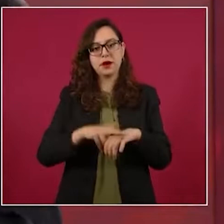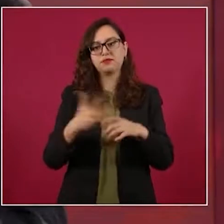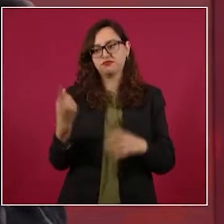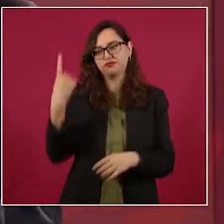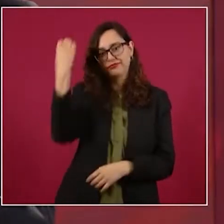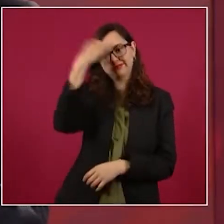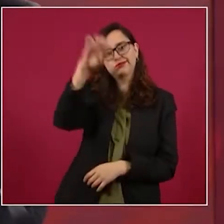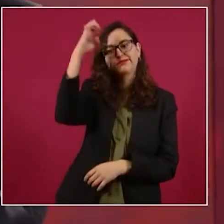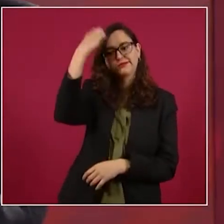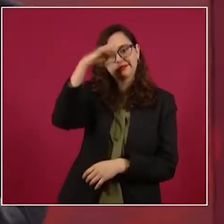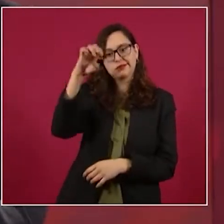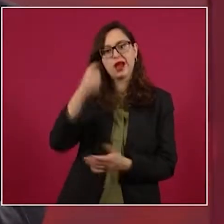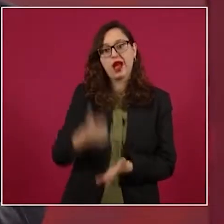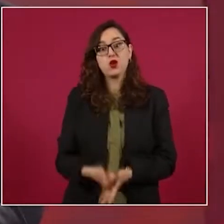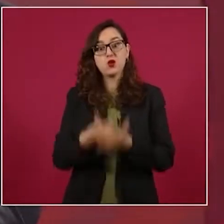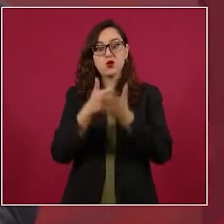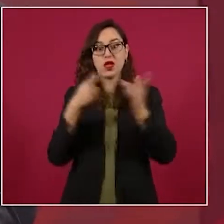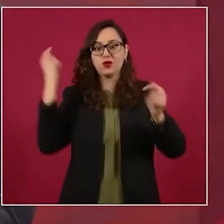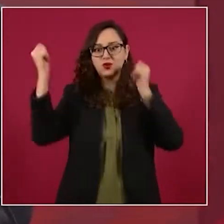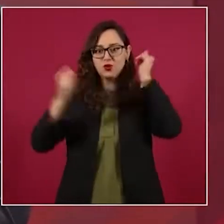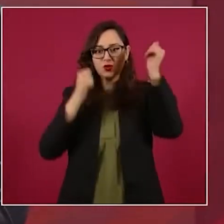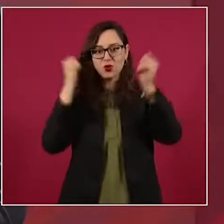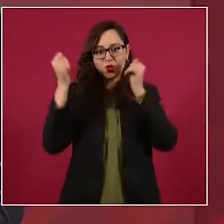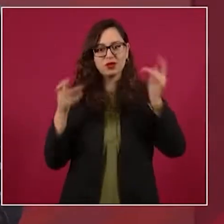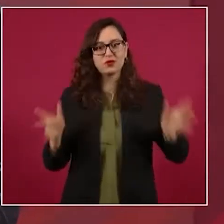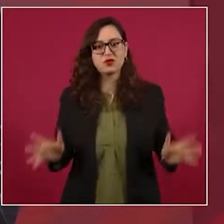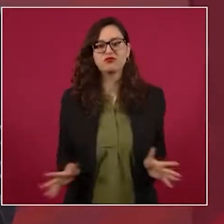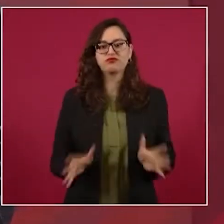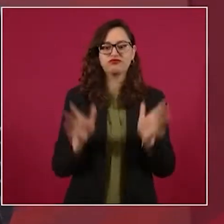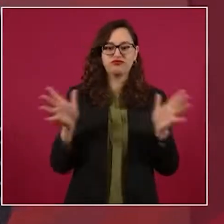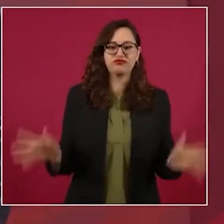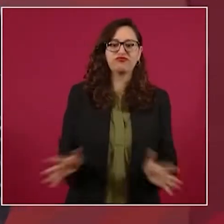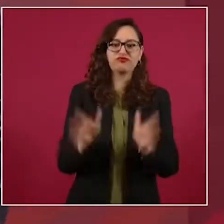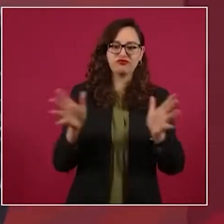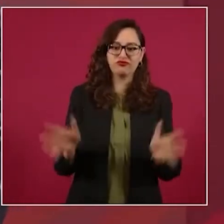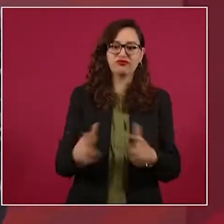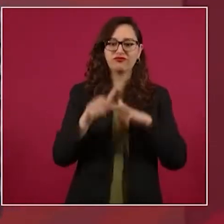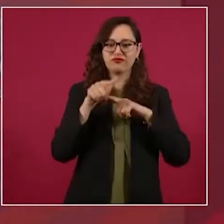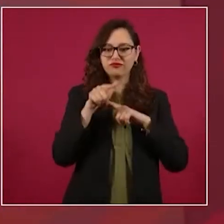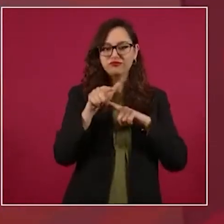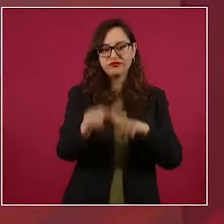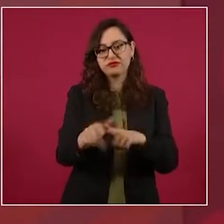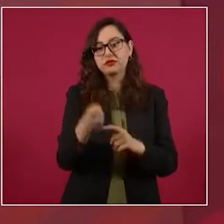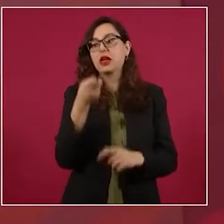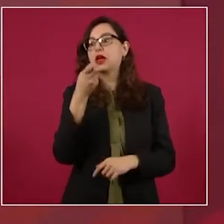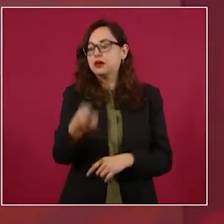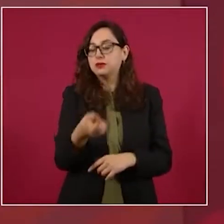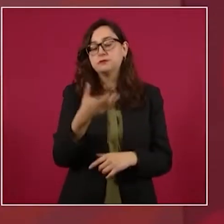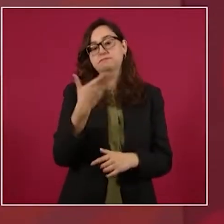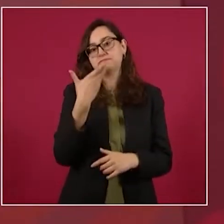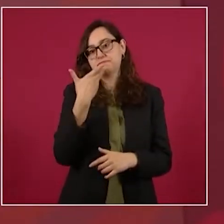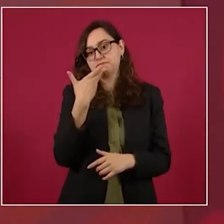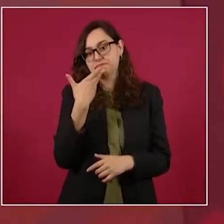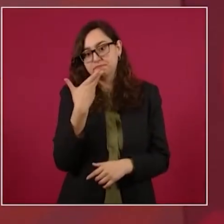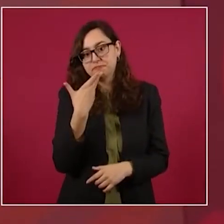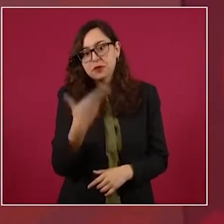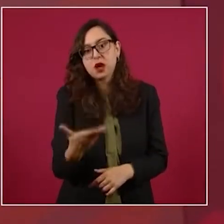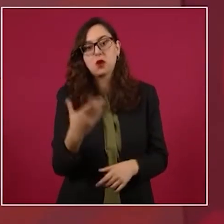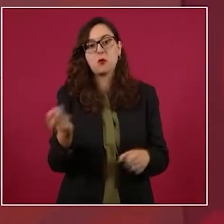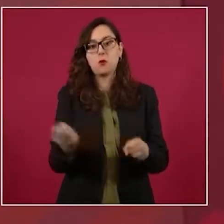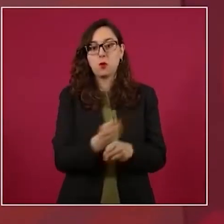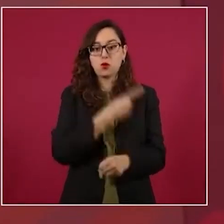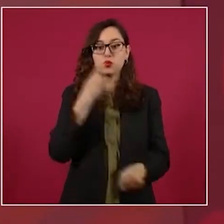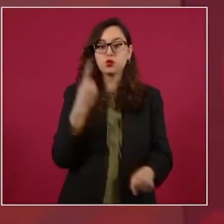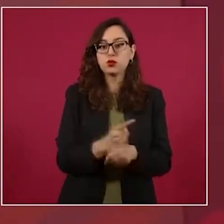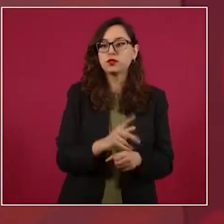seguir promoviendo el turismo en Quintana Roo, que es una opción, una alternativa que